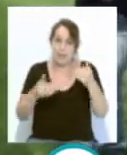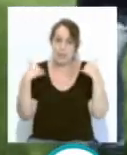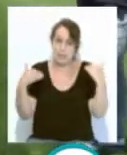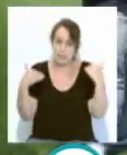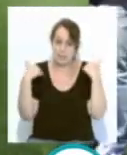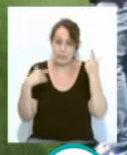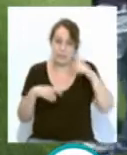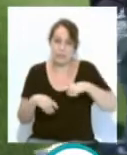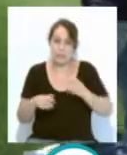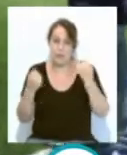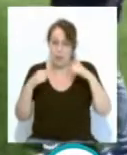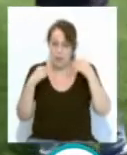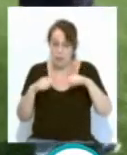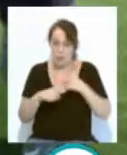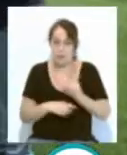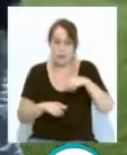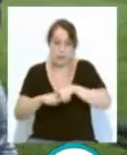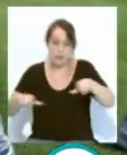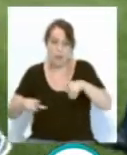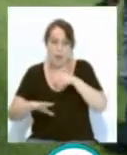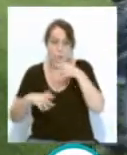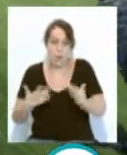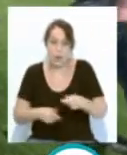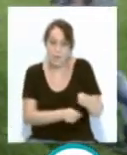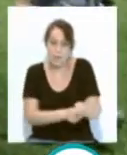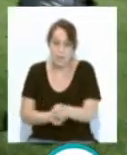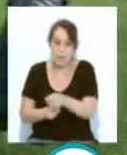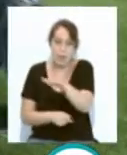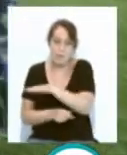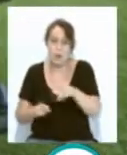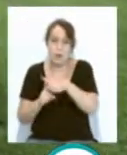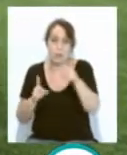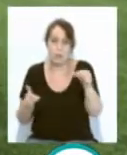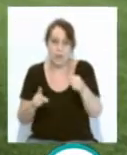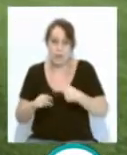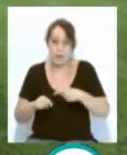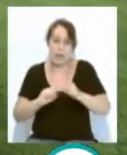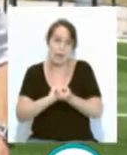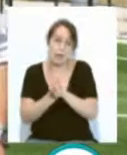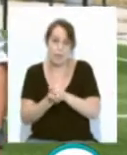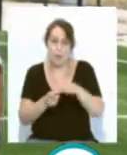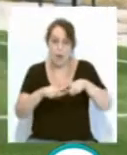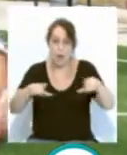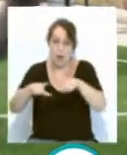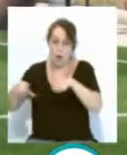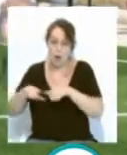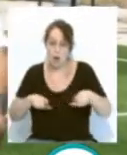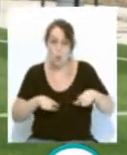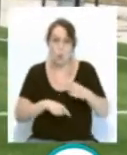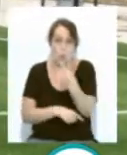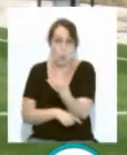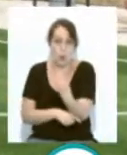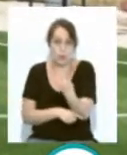musculación. Y se transformará la actual pista de Petanca, en el barrio de Puntales, a cuatro pistas con mobiliario y equipamiento urbano.